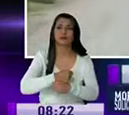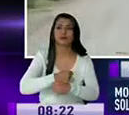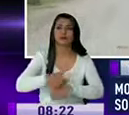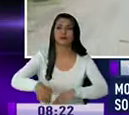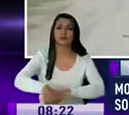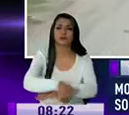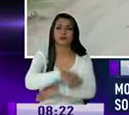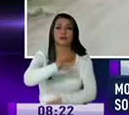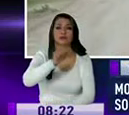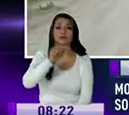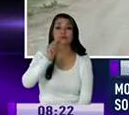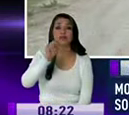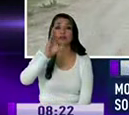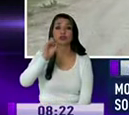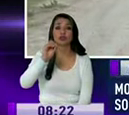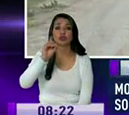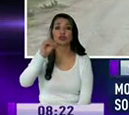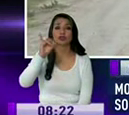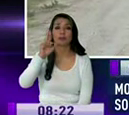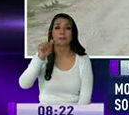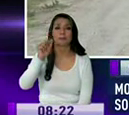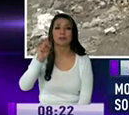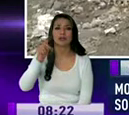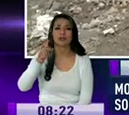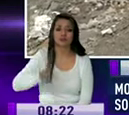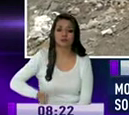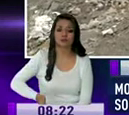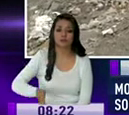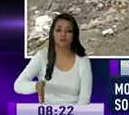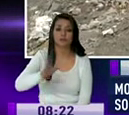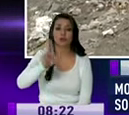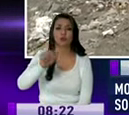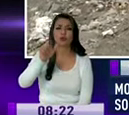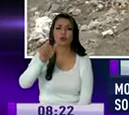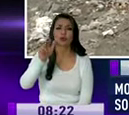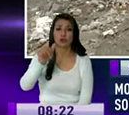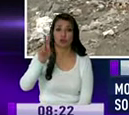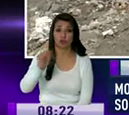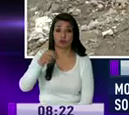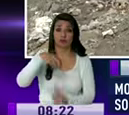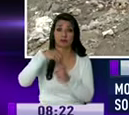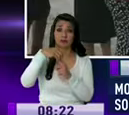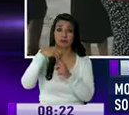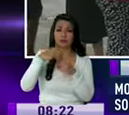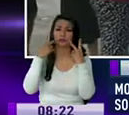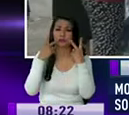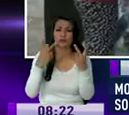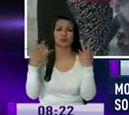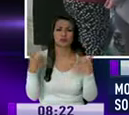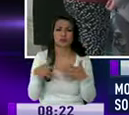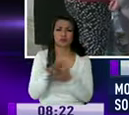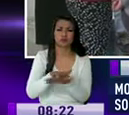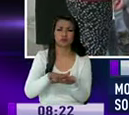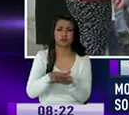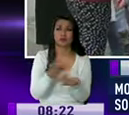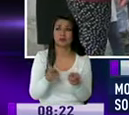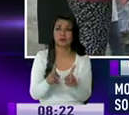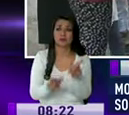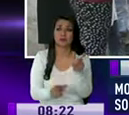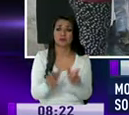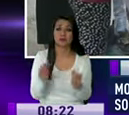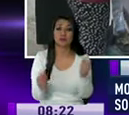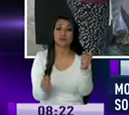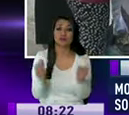Domingo Bajo dice en la calle Unión realmente vimos vemos en las imágenes que están en muy malas condiciones esto causa molestias no solamente a los